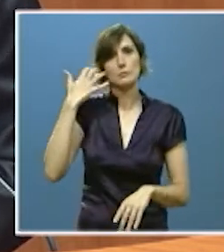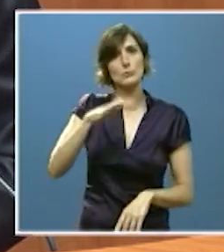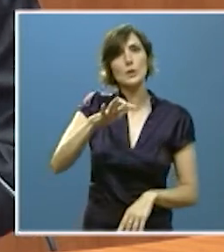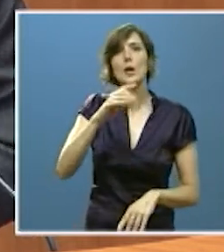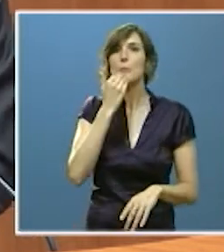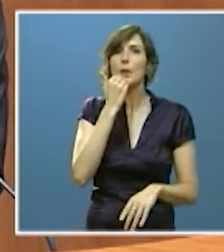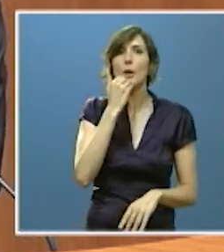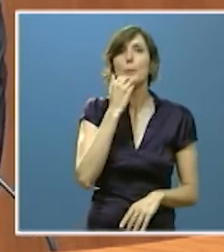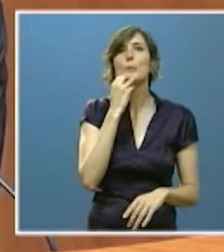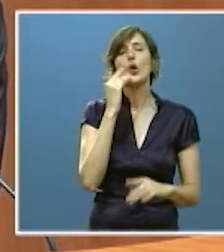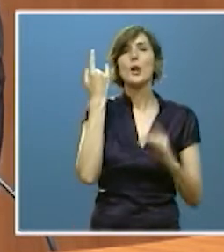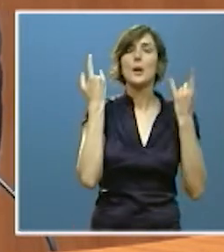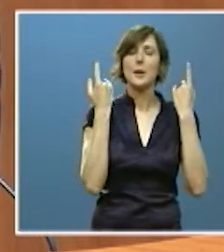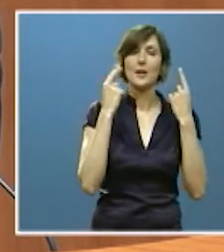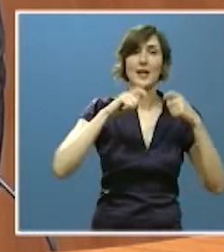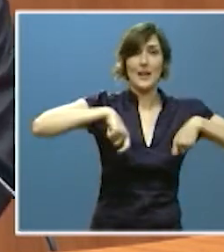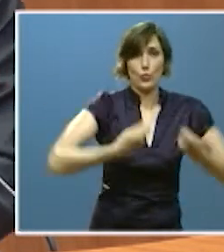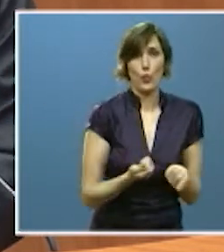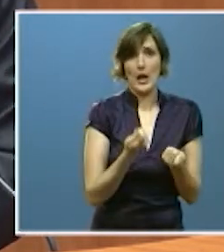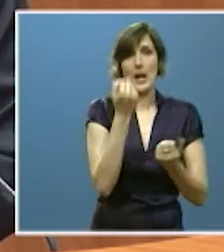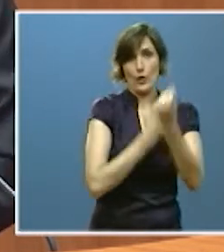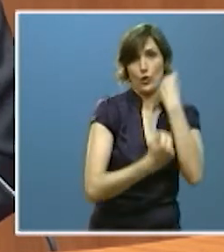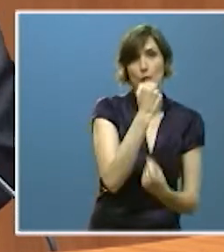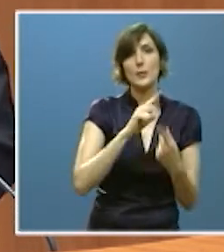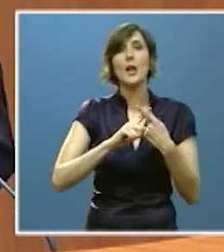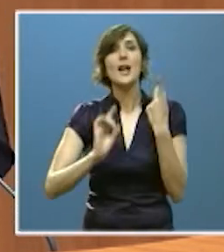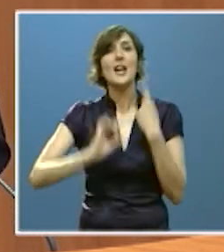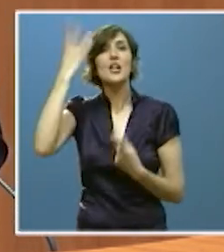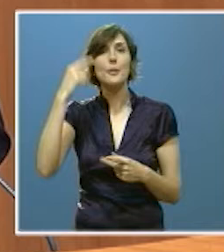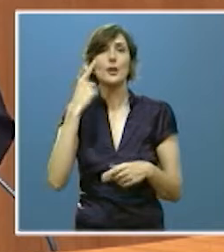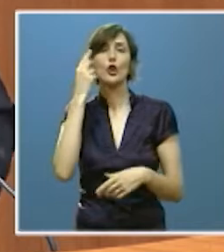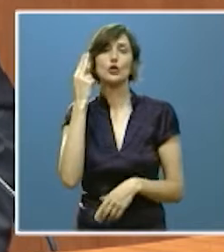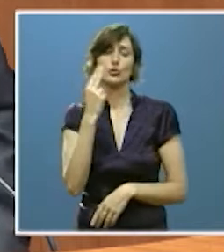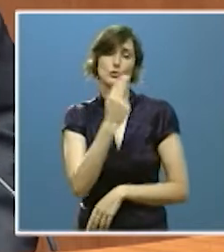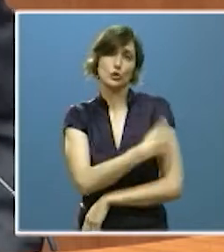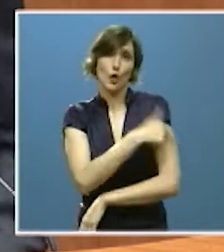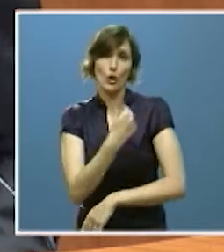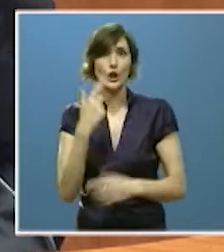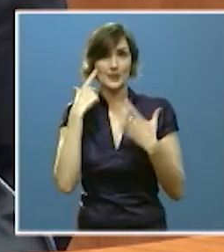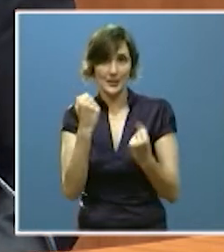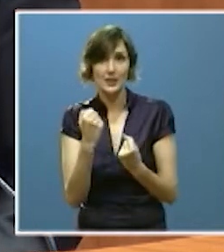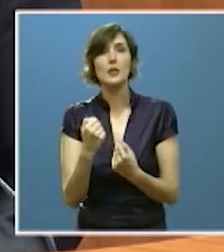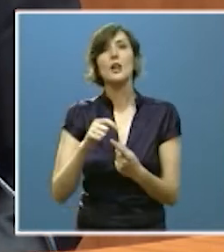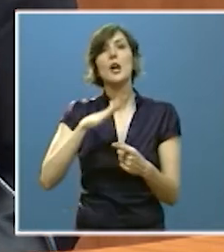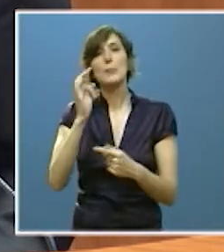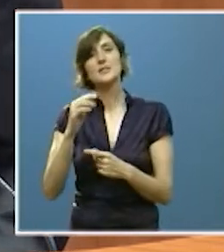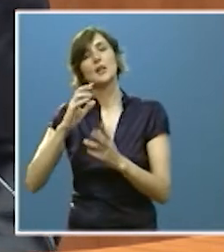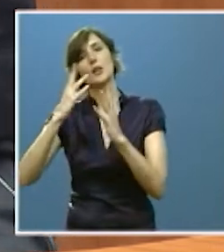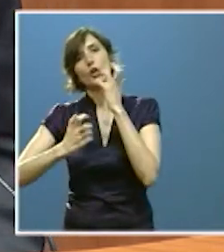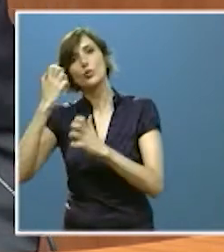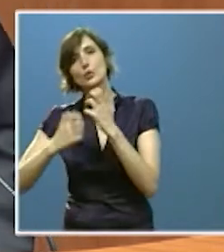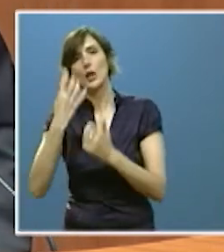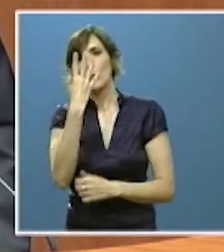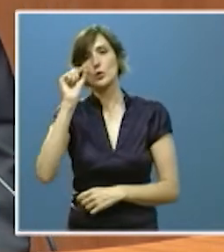la bioeconomía circular, la ciberseguridad, la innovación sociosanitaria o la industria 4.0. Nos